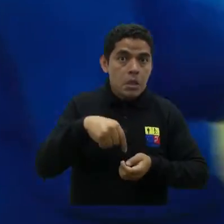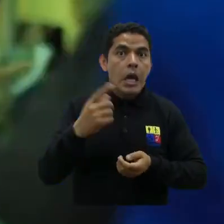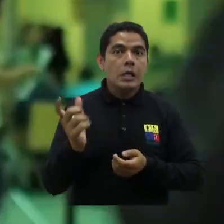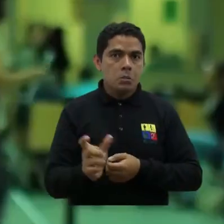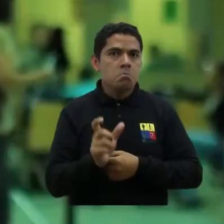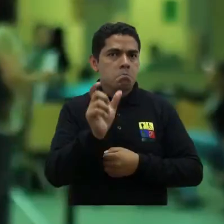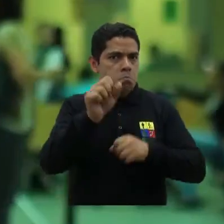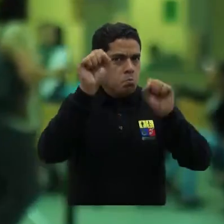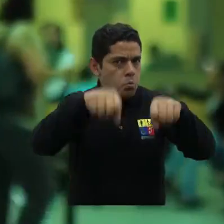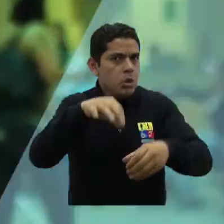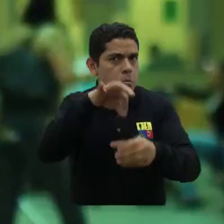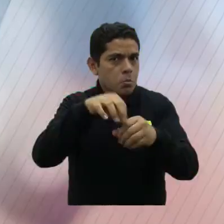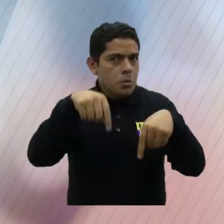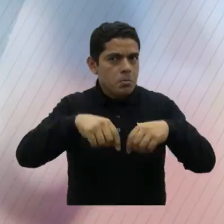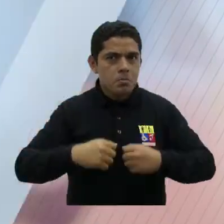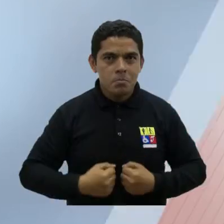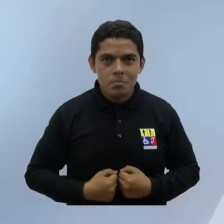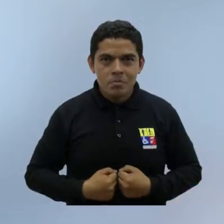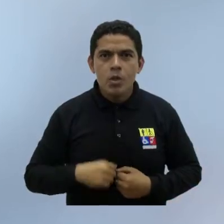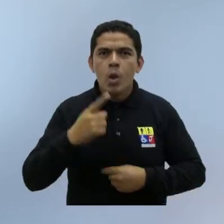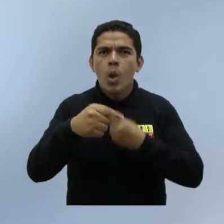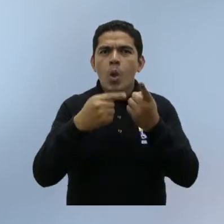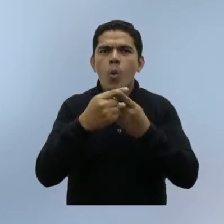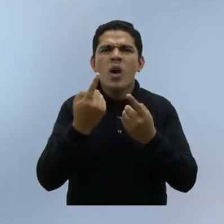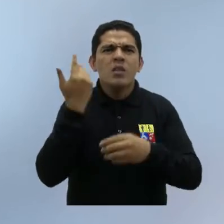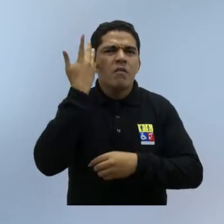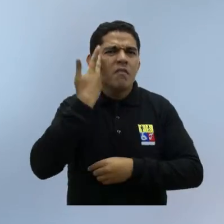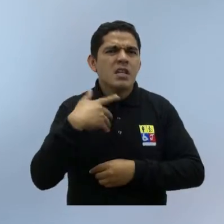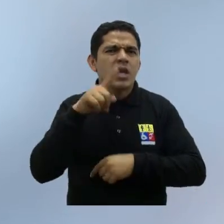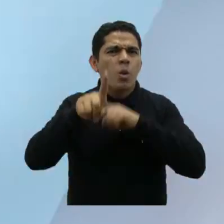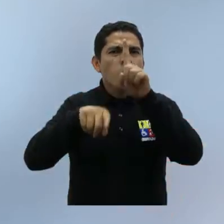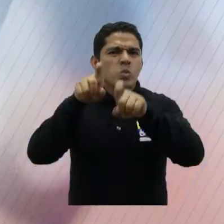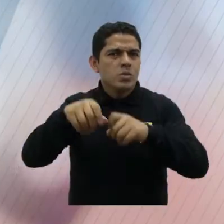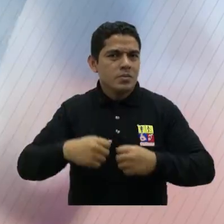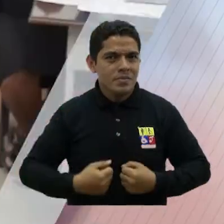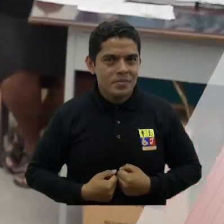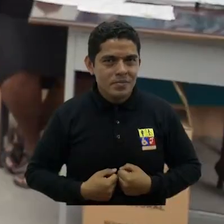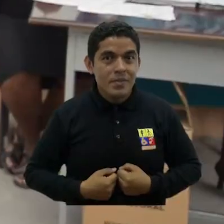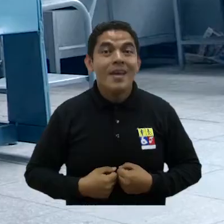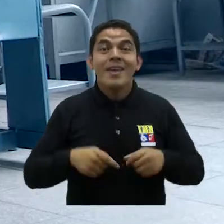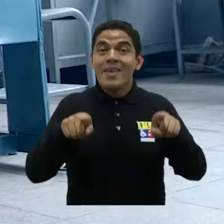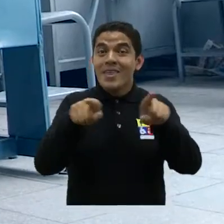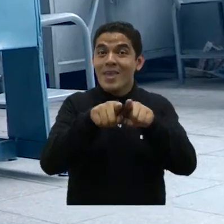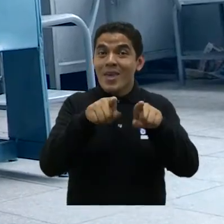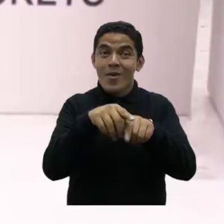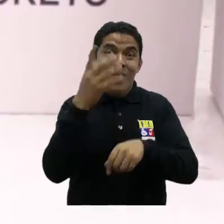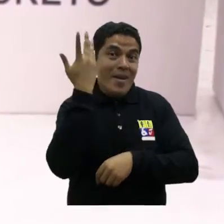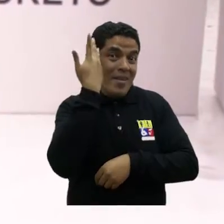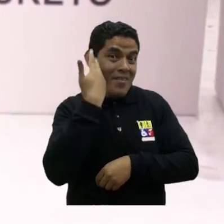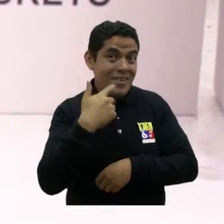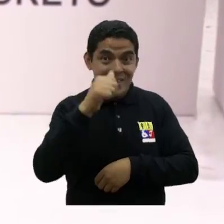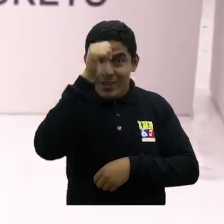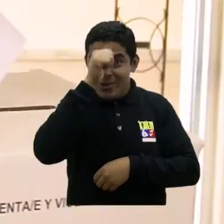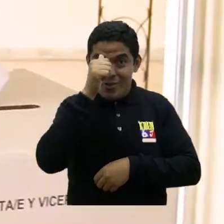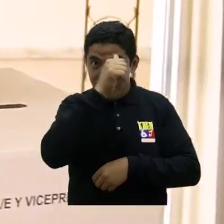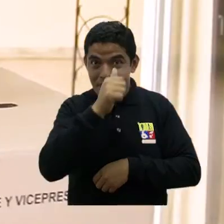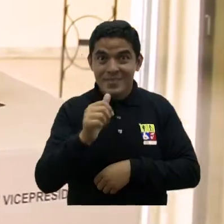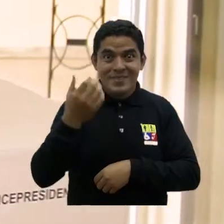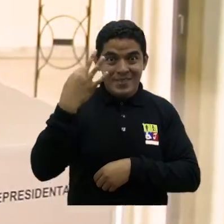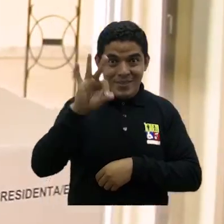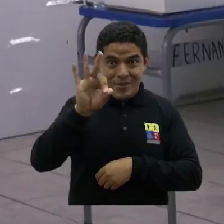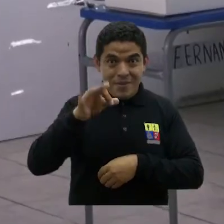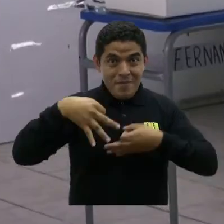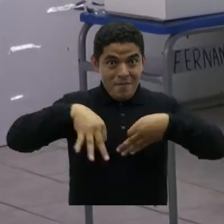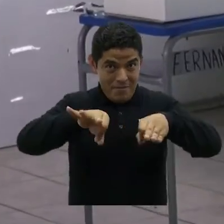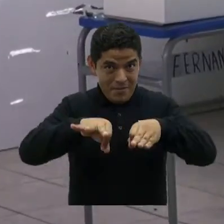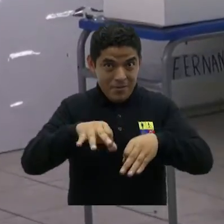el país con derecho a sufragio. ¿Cuándo se realizará la consulta popular? La consulta popular tendrá lugar el domingo 19 de